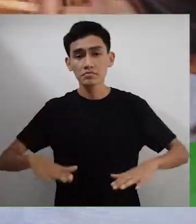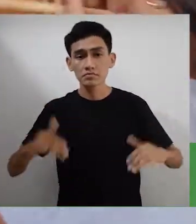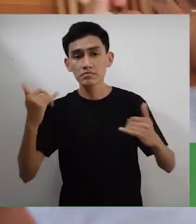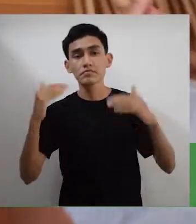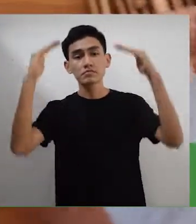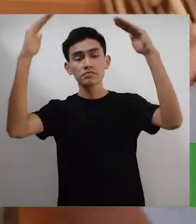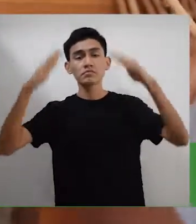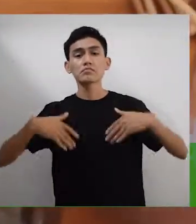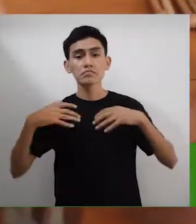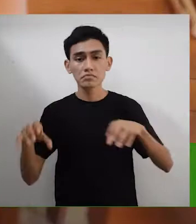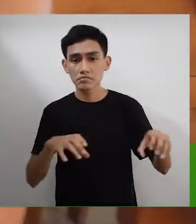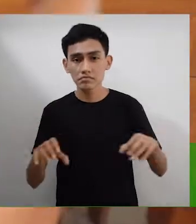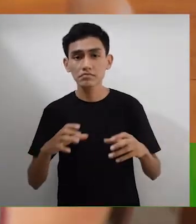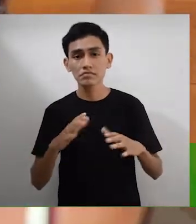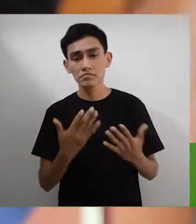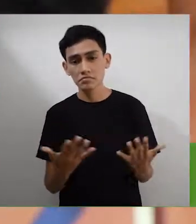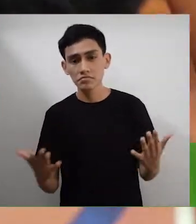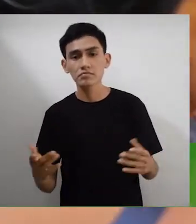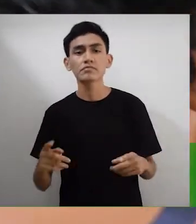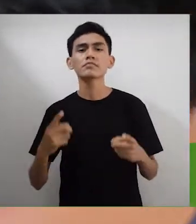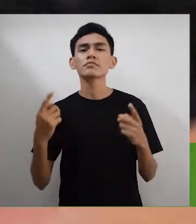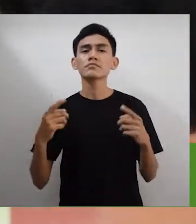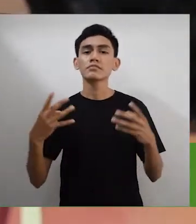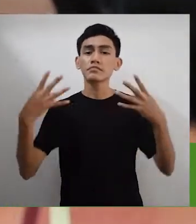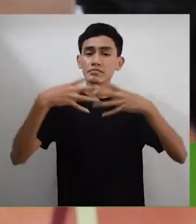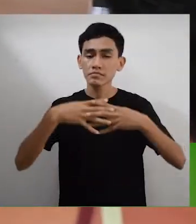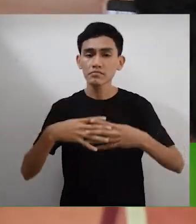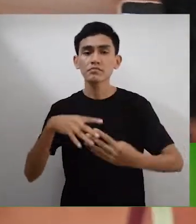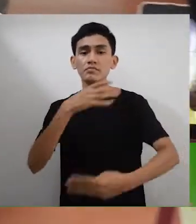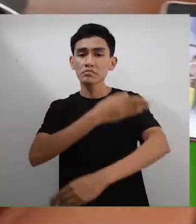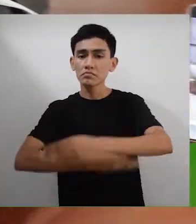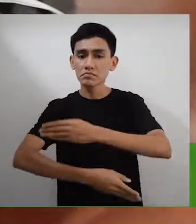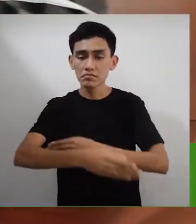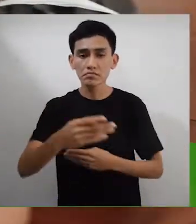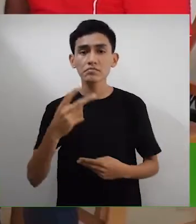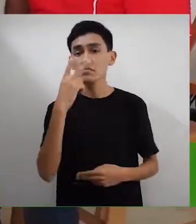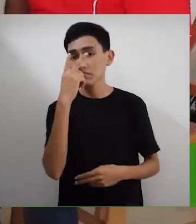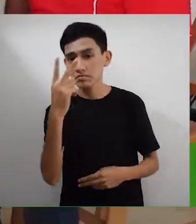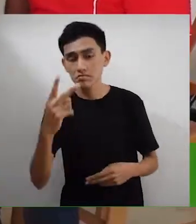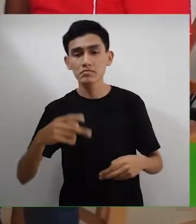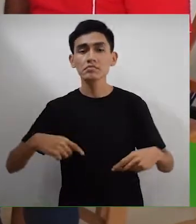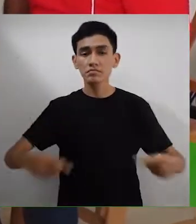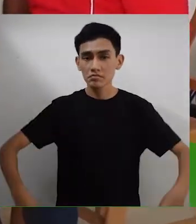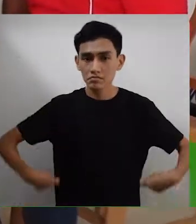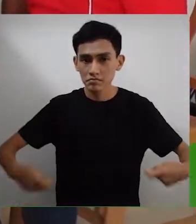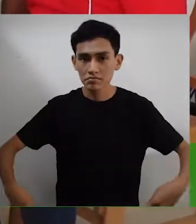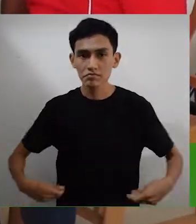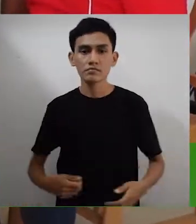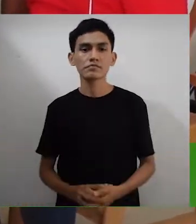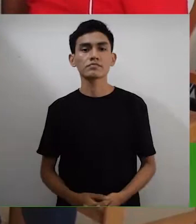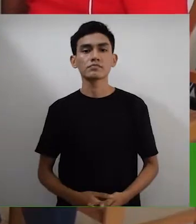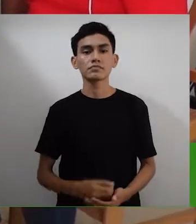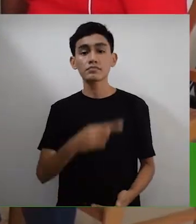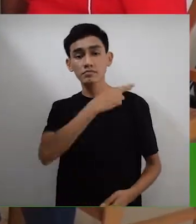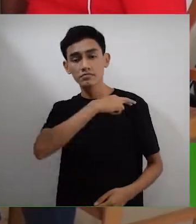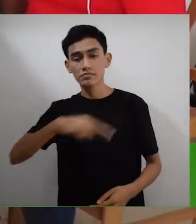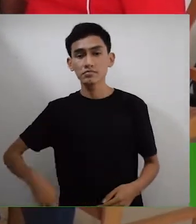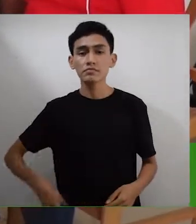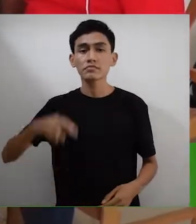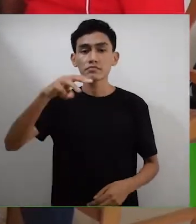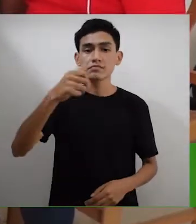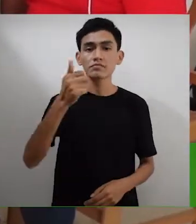de acuerdo a la discapacidad que presenten, ya sea motora o visual. La regidora María Huamán